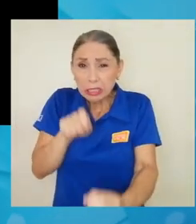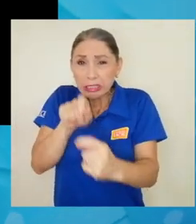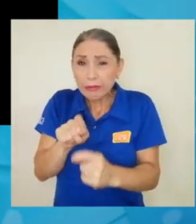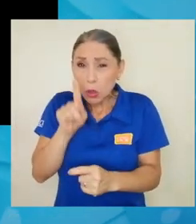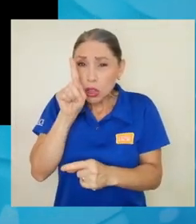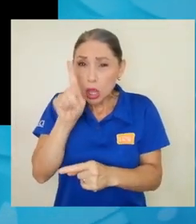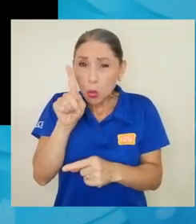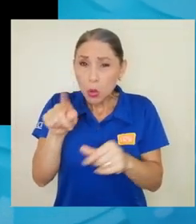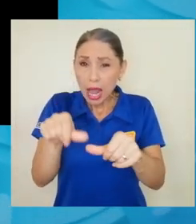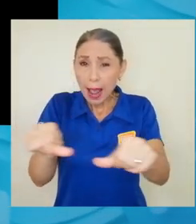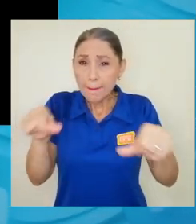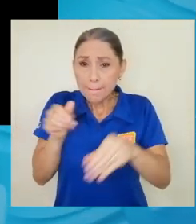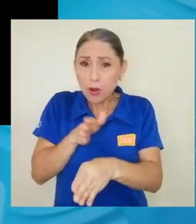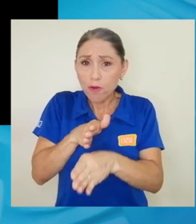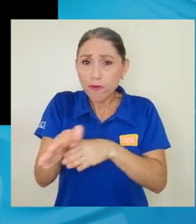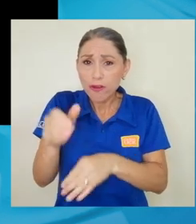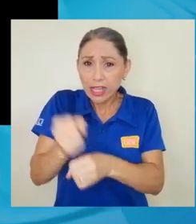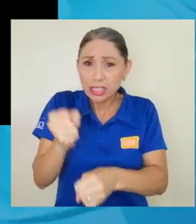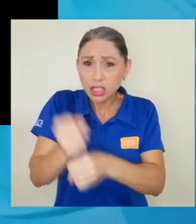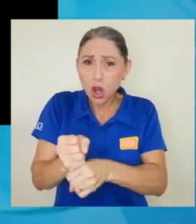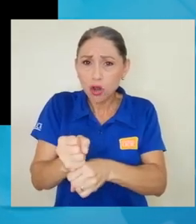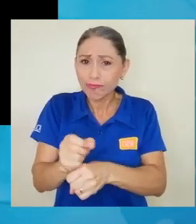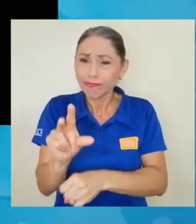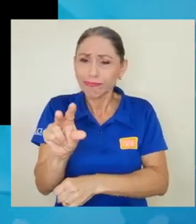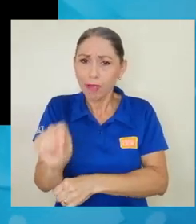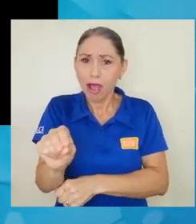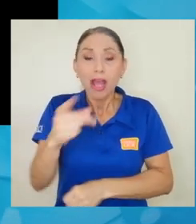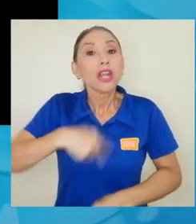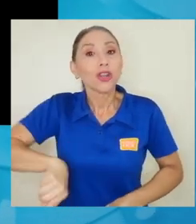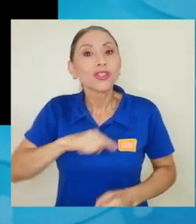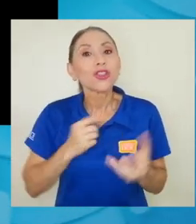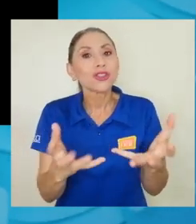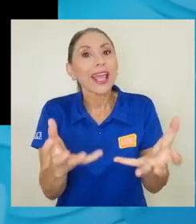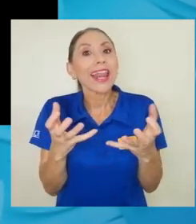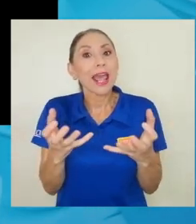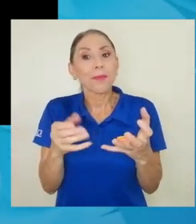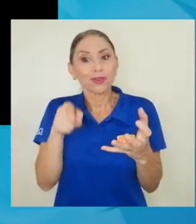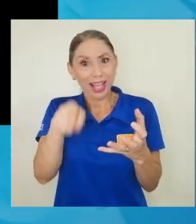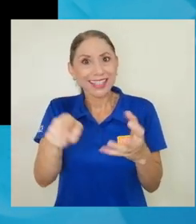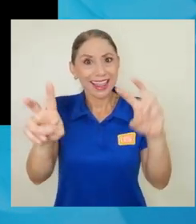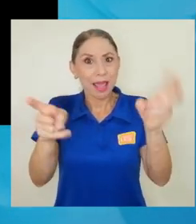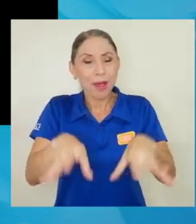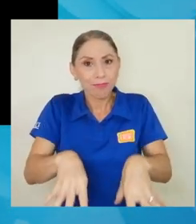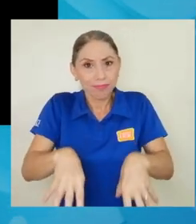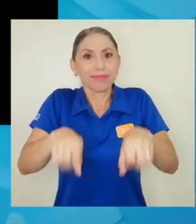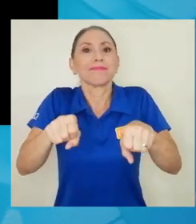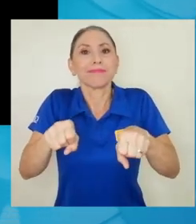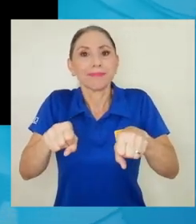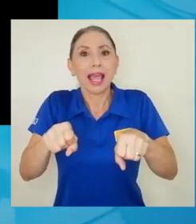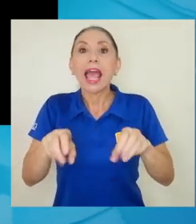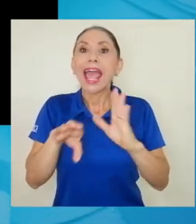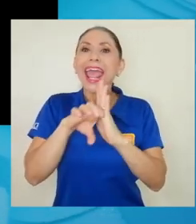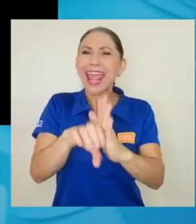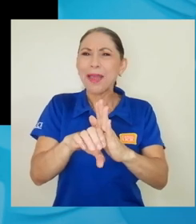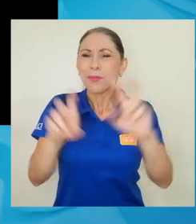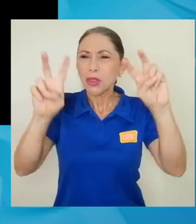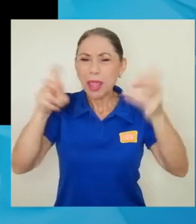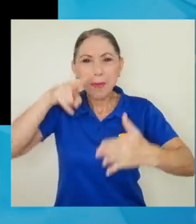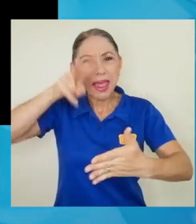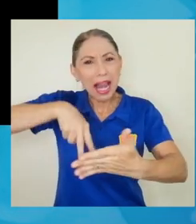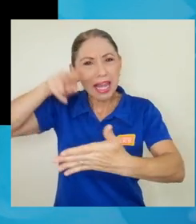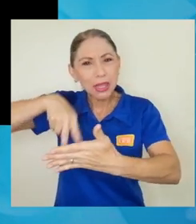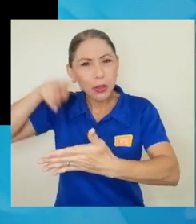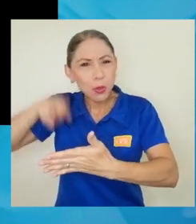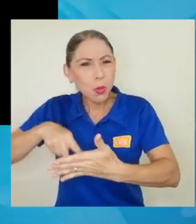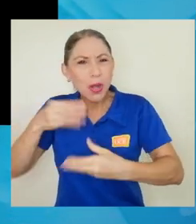también queremos adoptar ese tipo de temáticas, por ejemplo. En el tema de la lectura, por ejemplo, lo que tiene que ver con